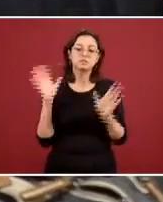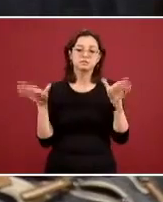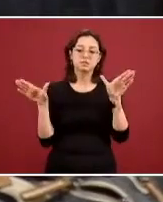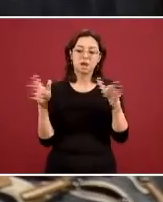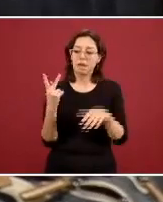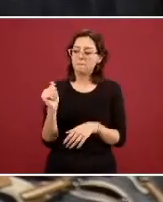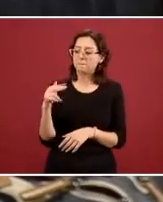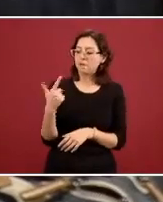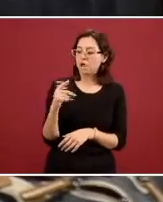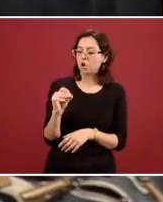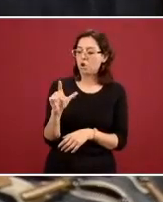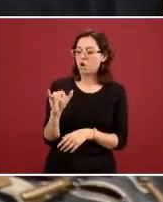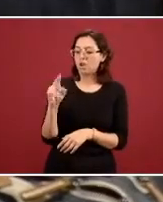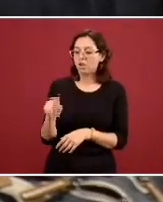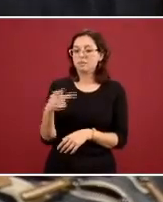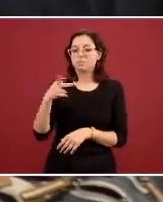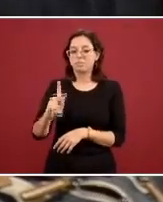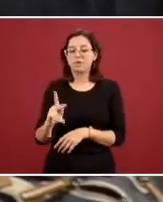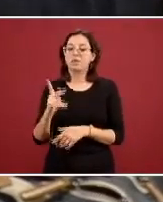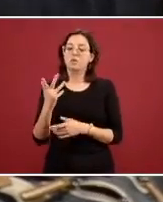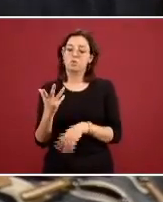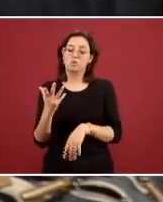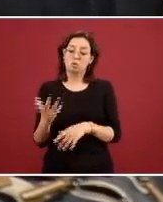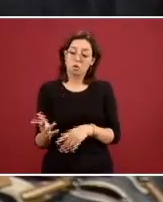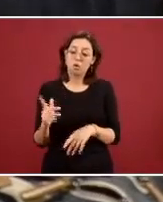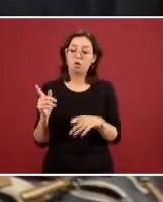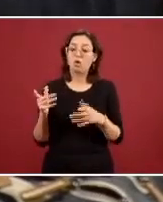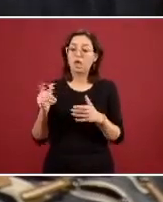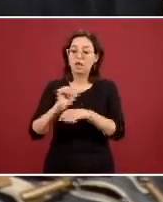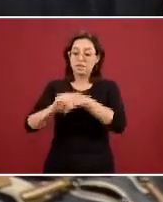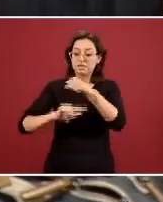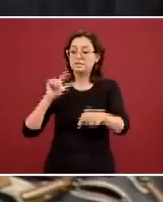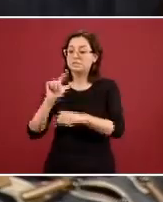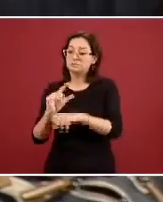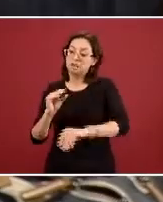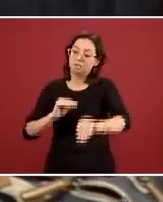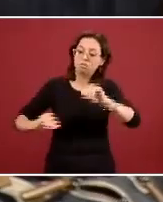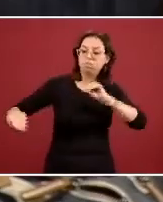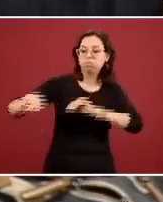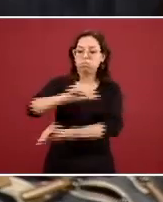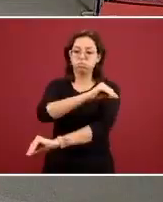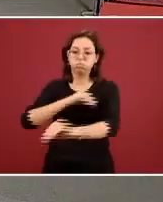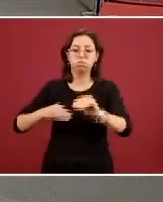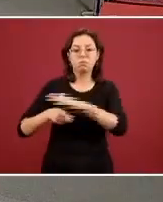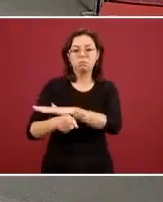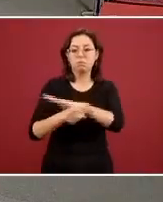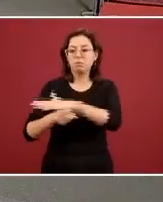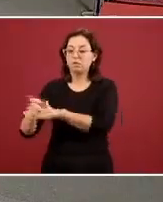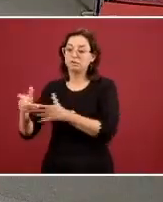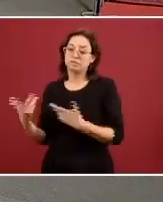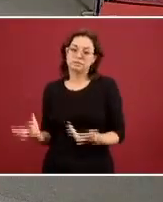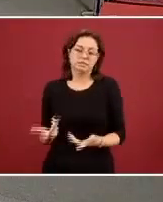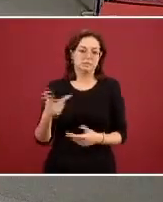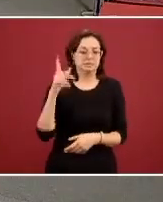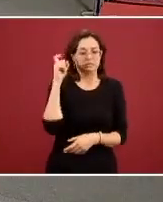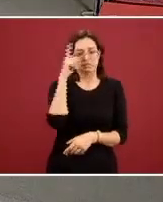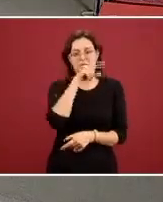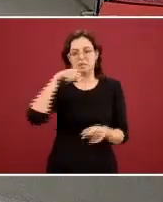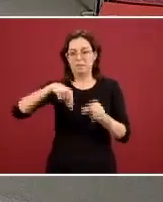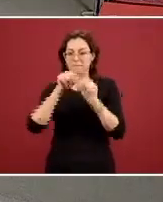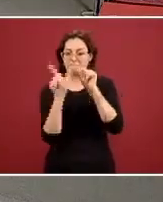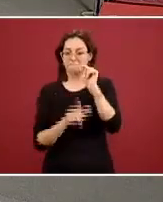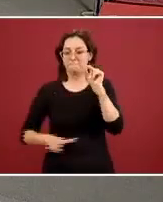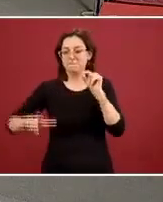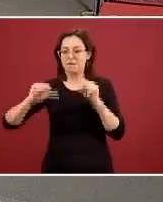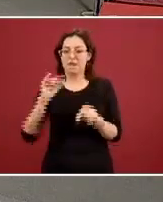pero la verdadera causa es el tráfico de especies el tráfico ilegal de especies y esto cobra mayor importancia en México dado que somos el quinto país